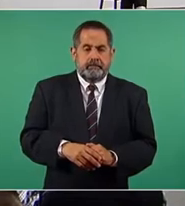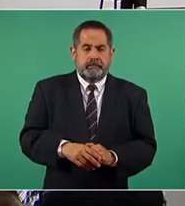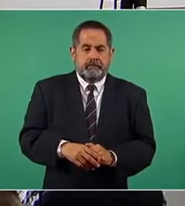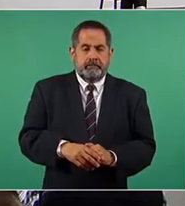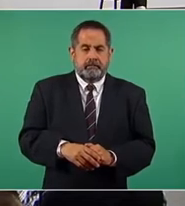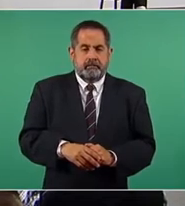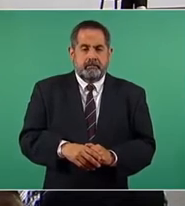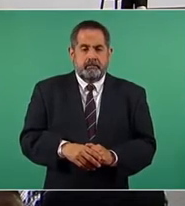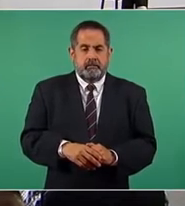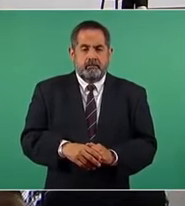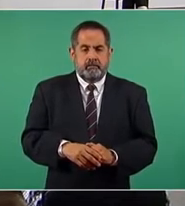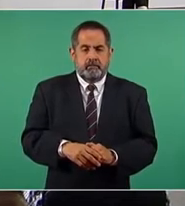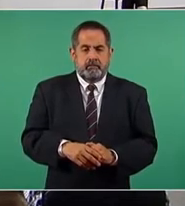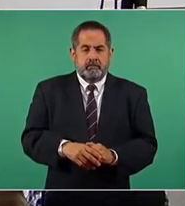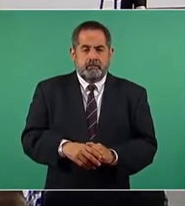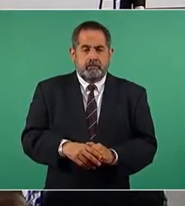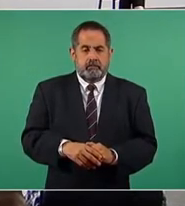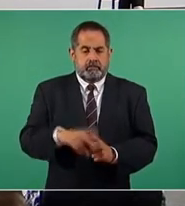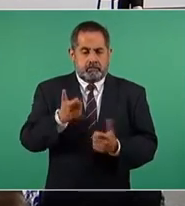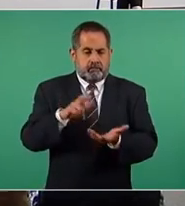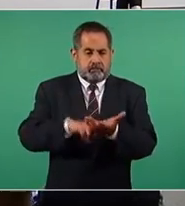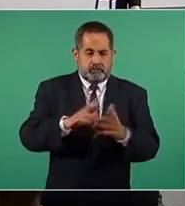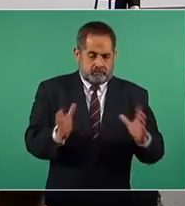Este es el precio del cilindro.